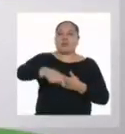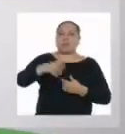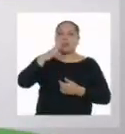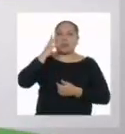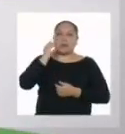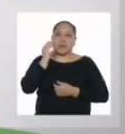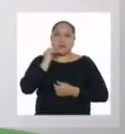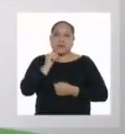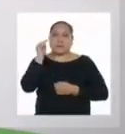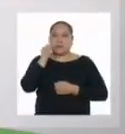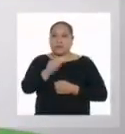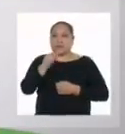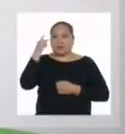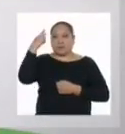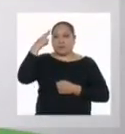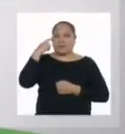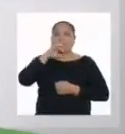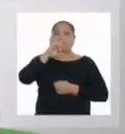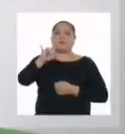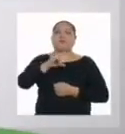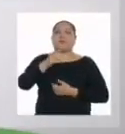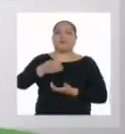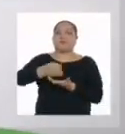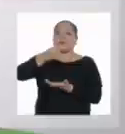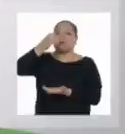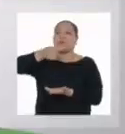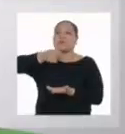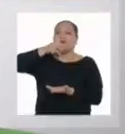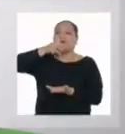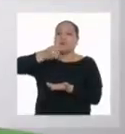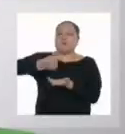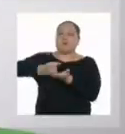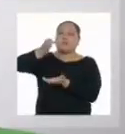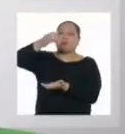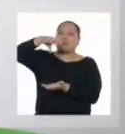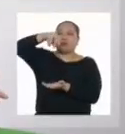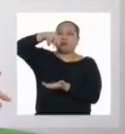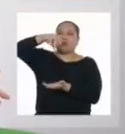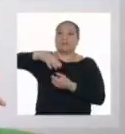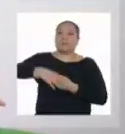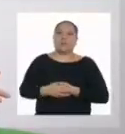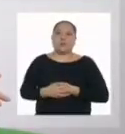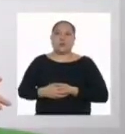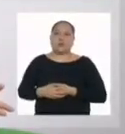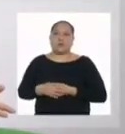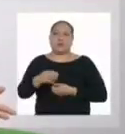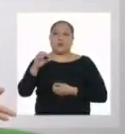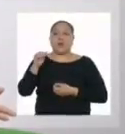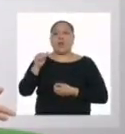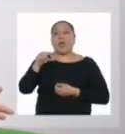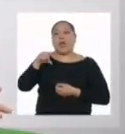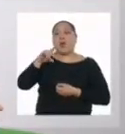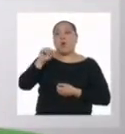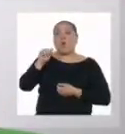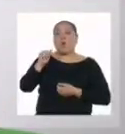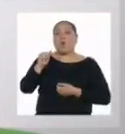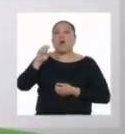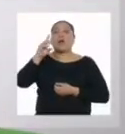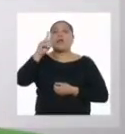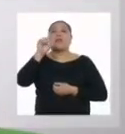experiencia. Por eso, hemos utilizado agua embotellada. Lo ideal sería agua destilada también.